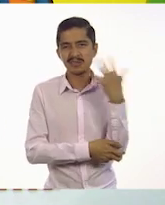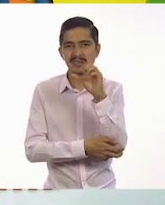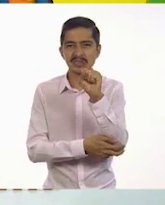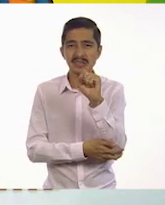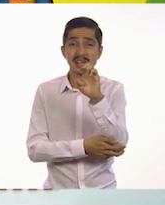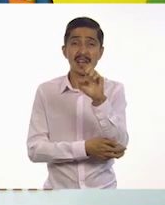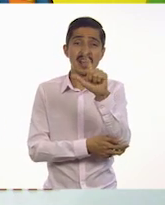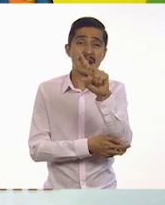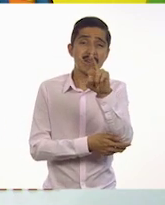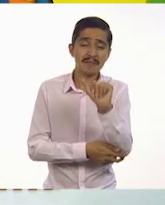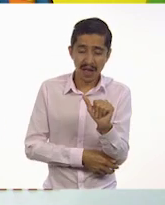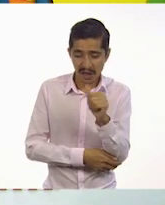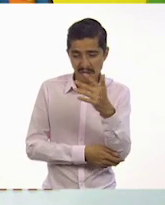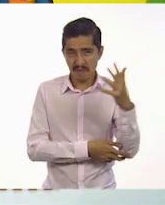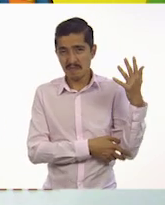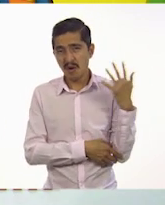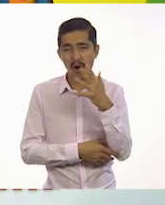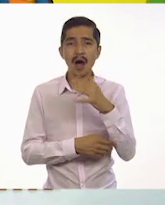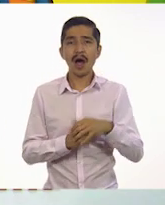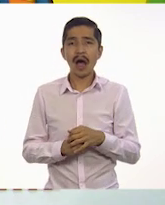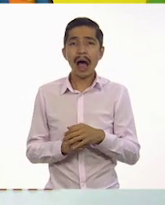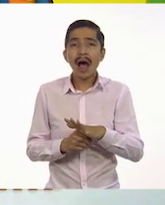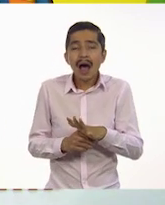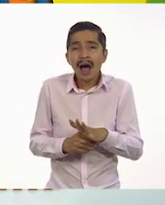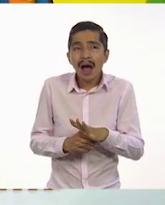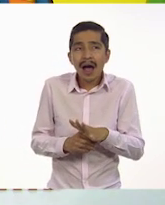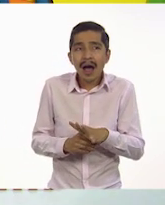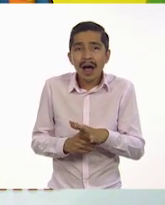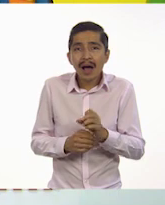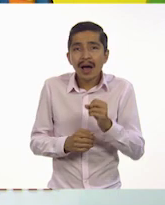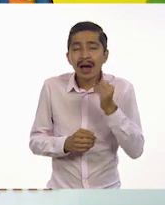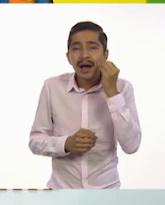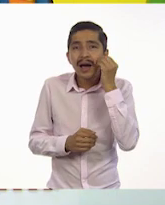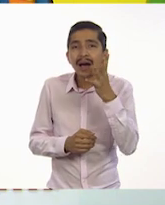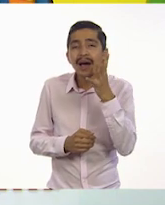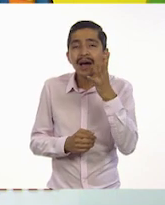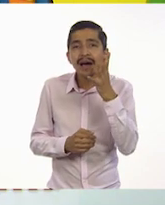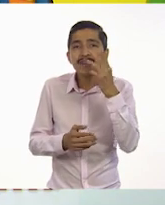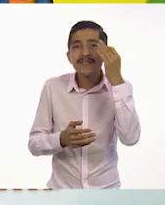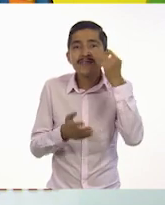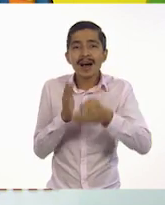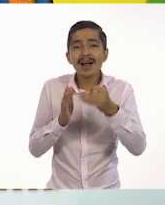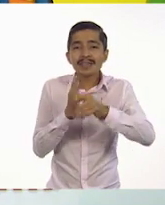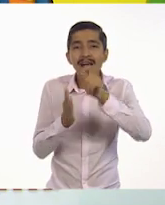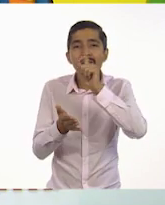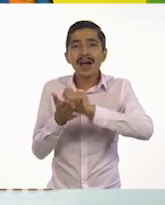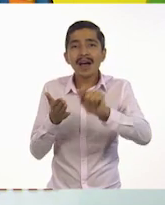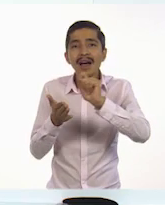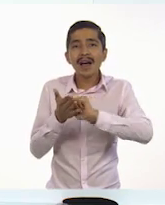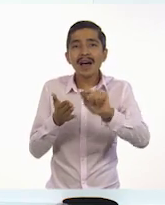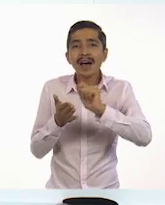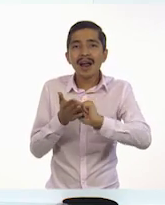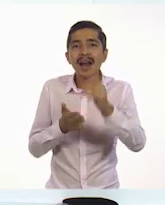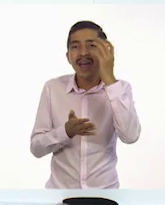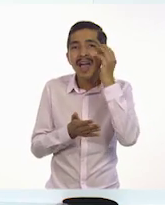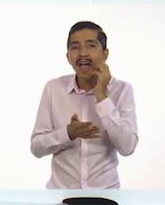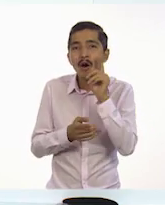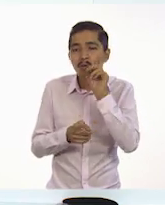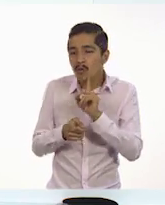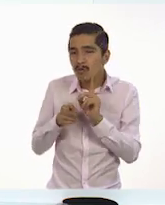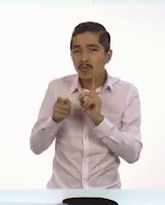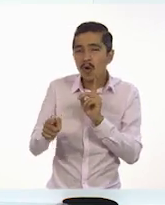Se nos olvidó escribirle a la leona lo guapa que se veía con sus lentes. Y eso es importante. Es verdad. Pero